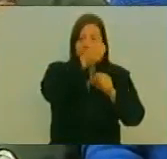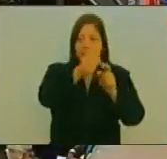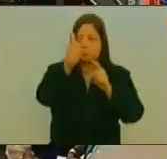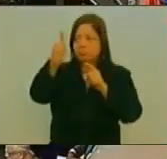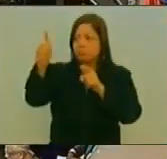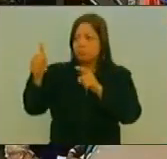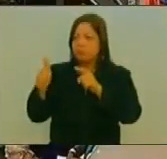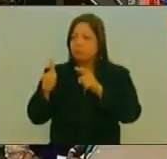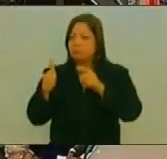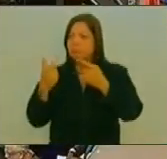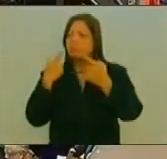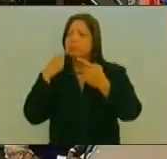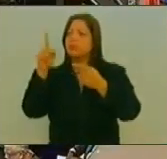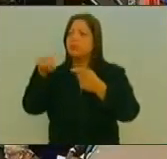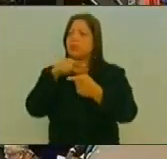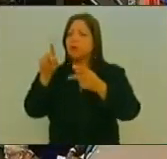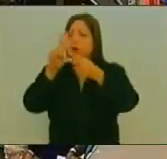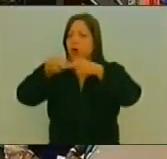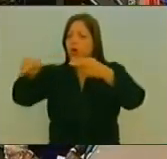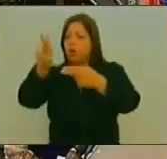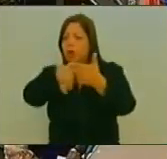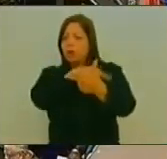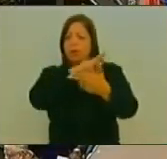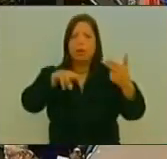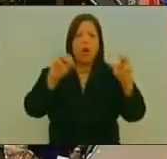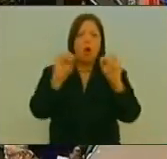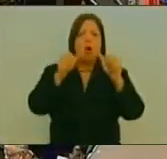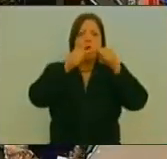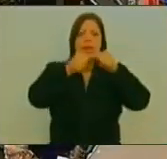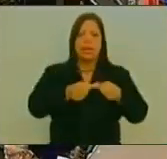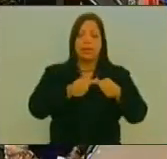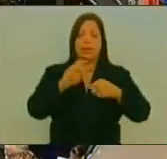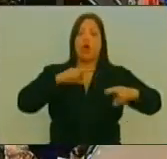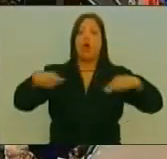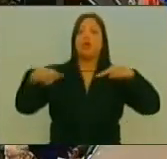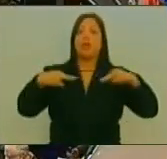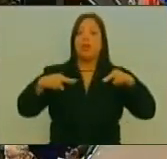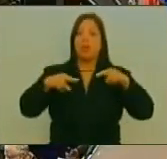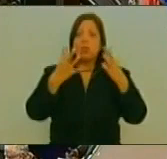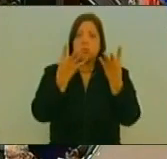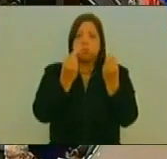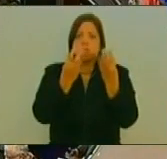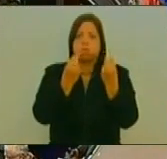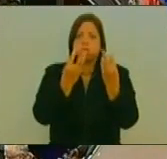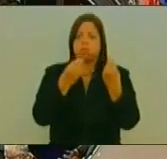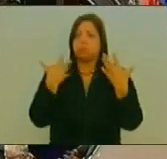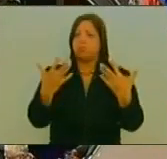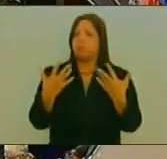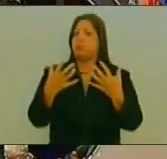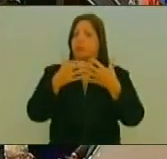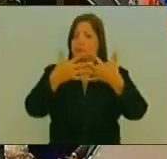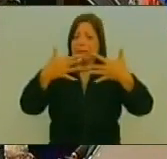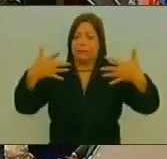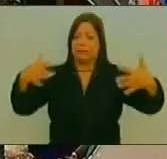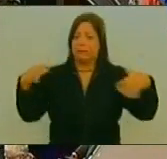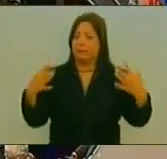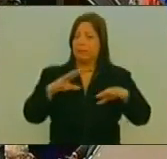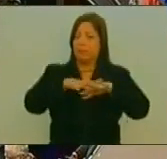A los fines de suprimir Aquellas coordinaciones y unidades Que no sean necesarias